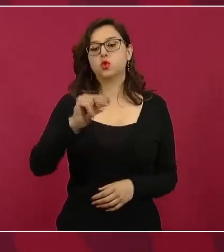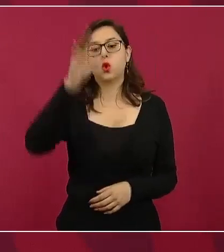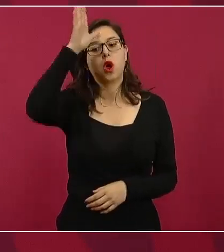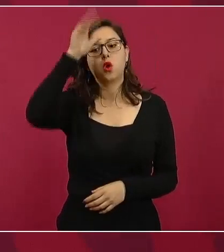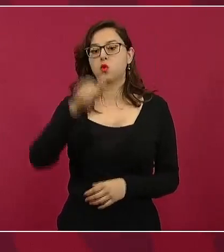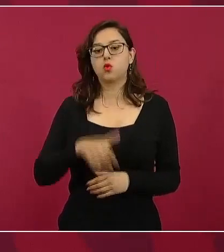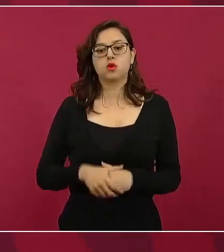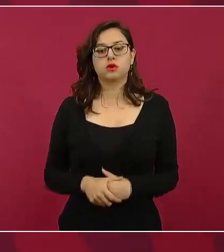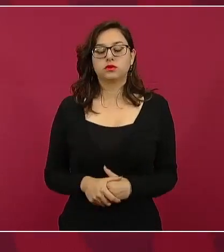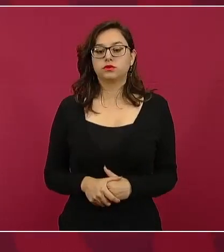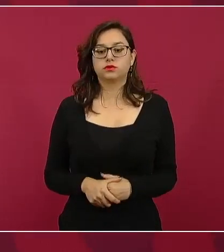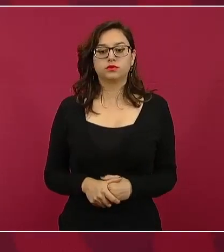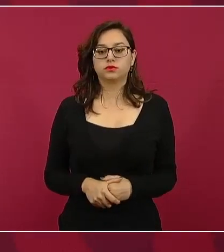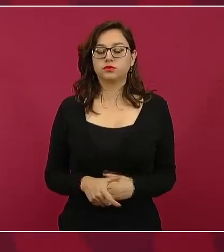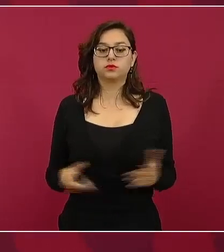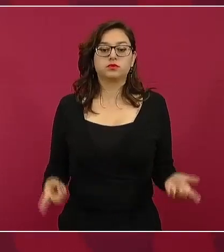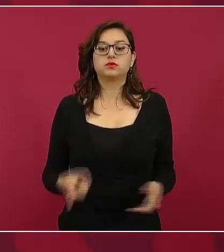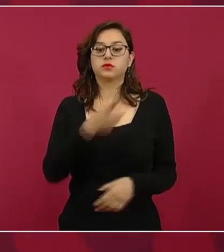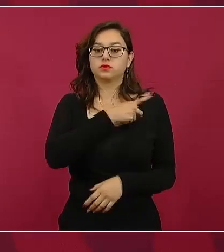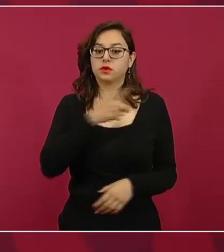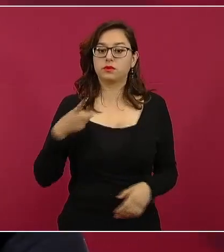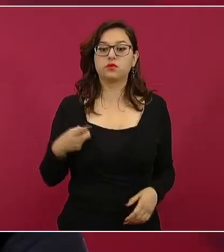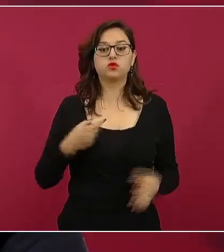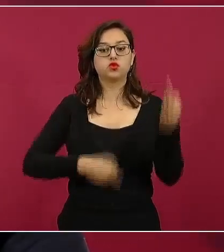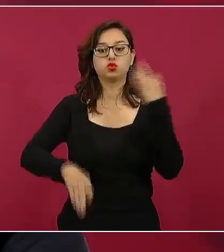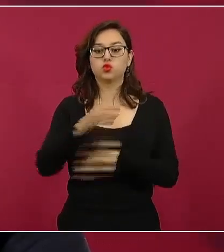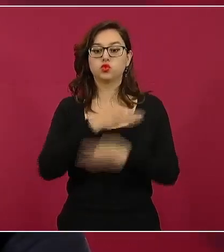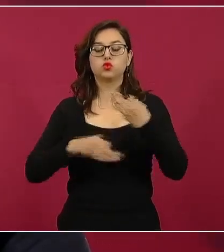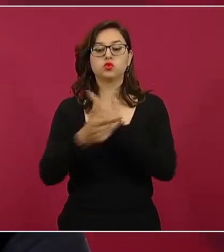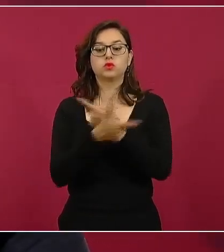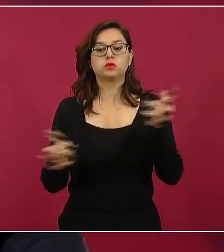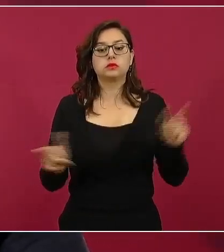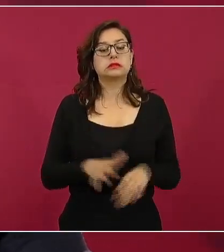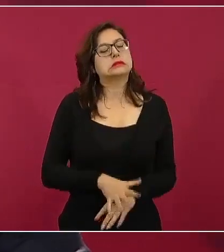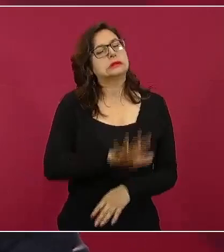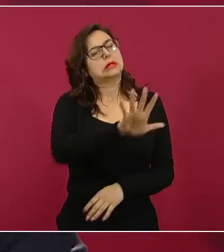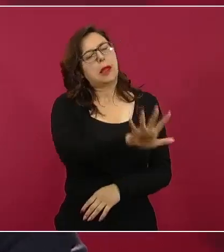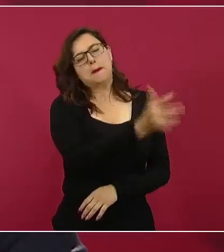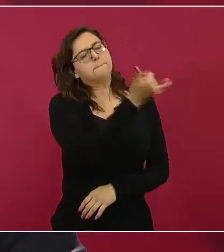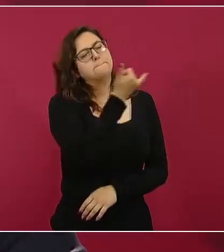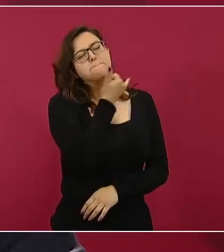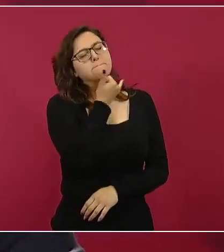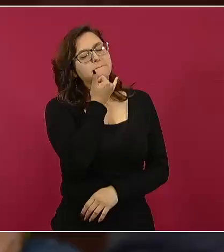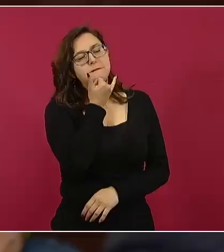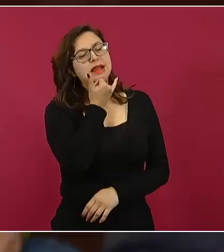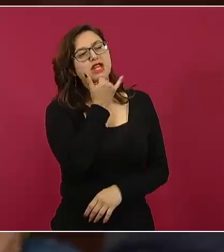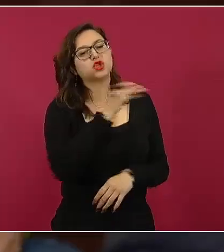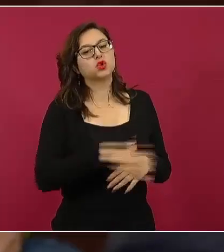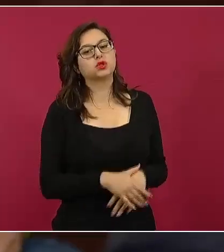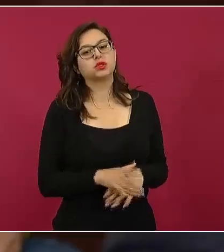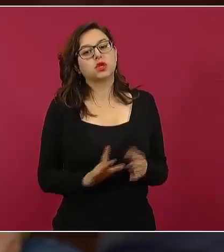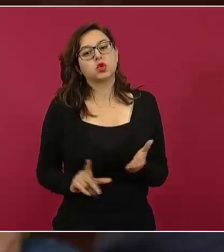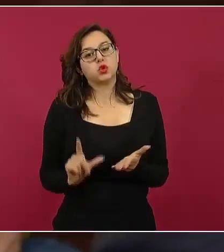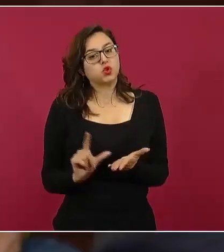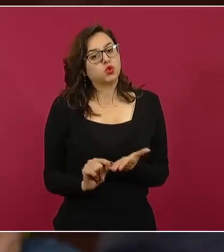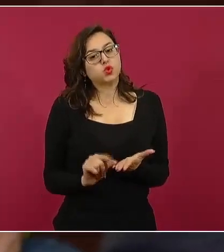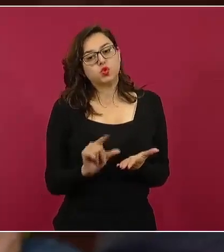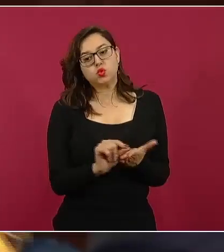tenemos que hacer valer la libertad. Algunas cuentas de usuarios en Twitter que